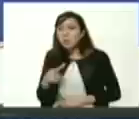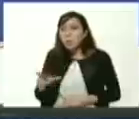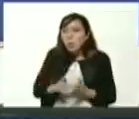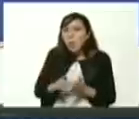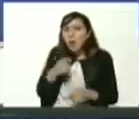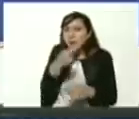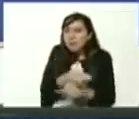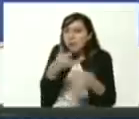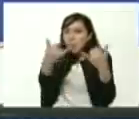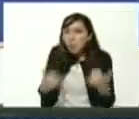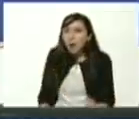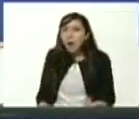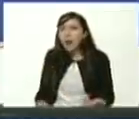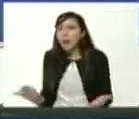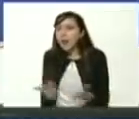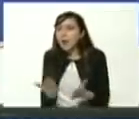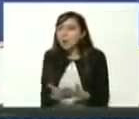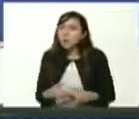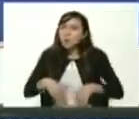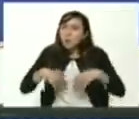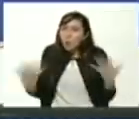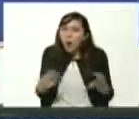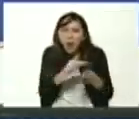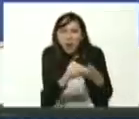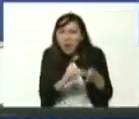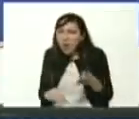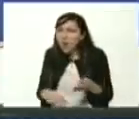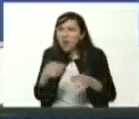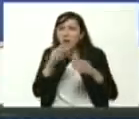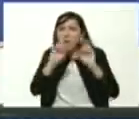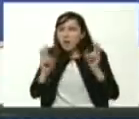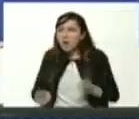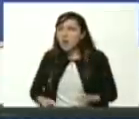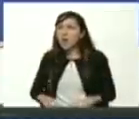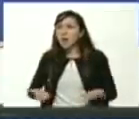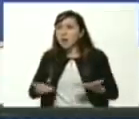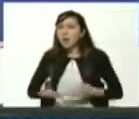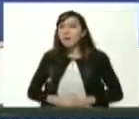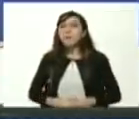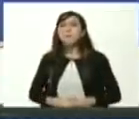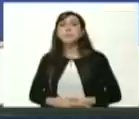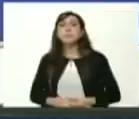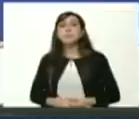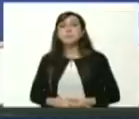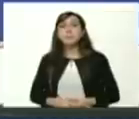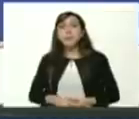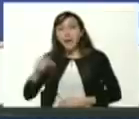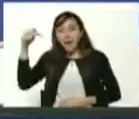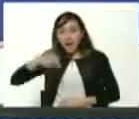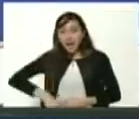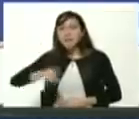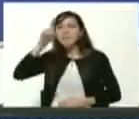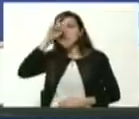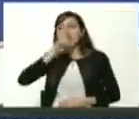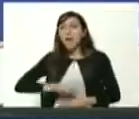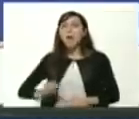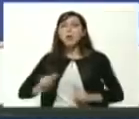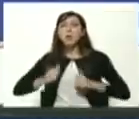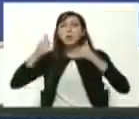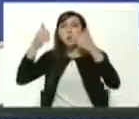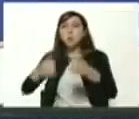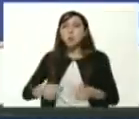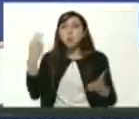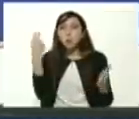se está graduando y de los colegios cuál es la oferta educativa para este año que arranca